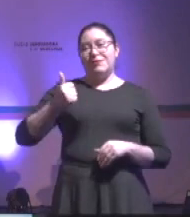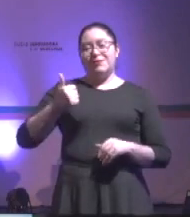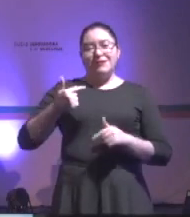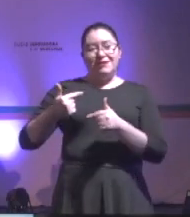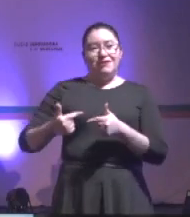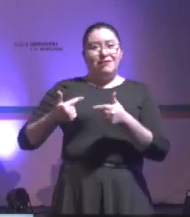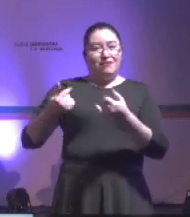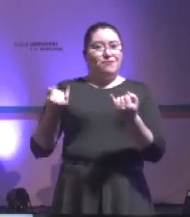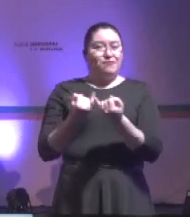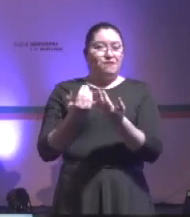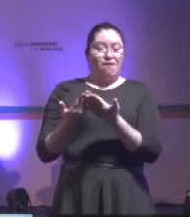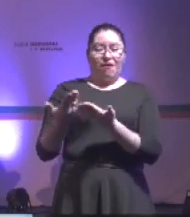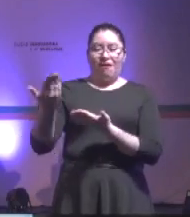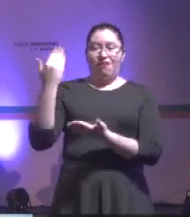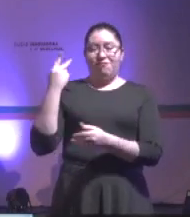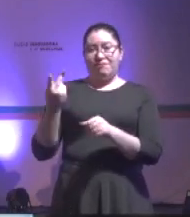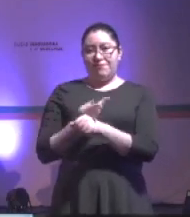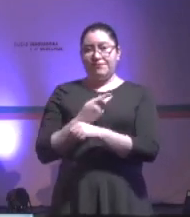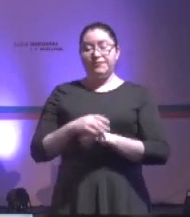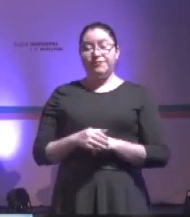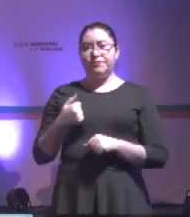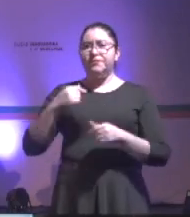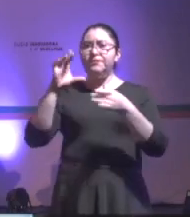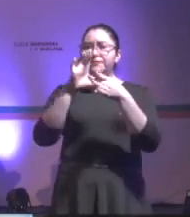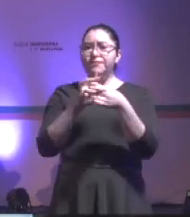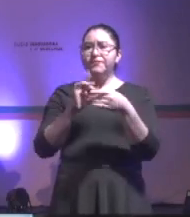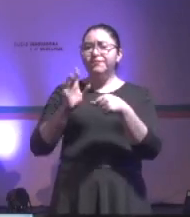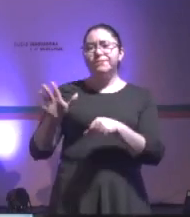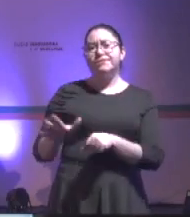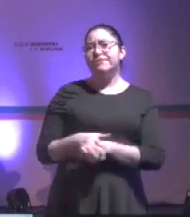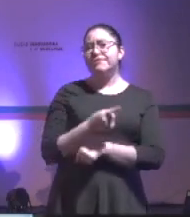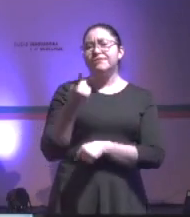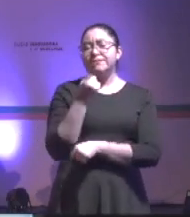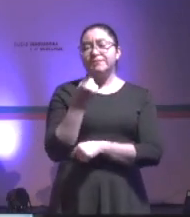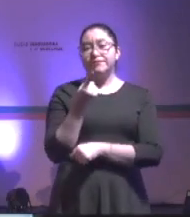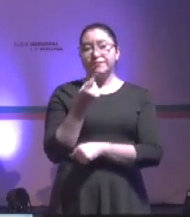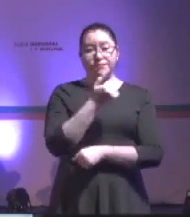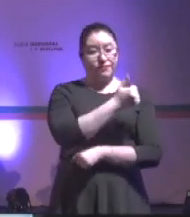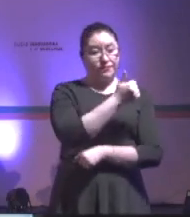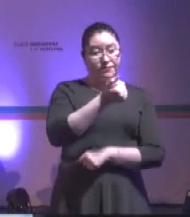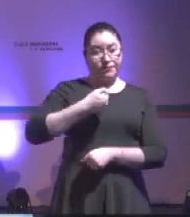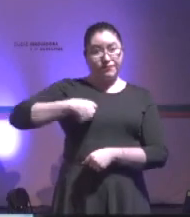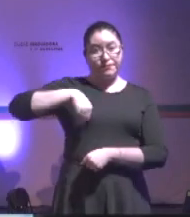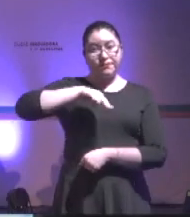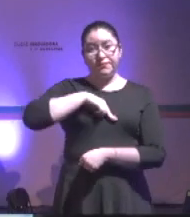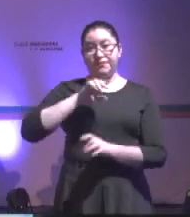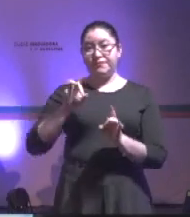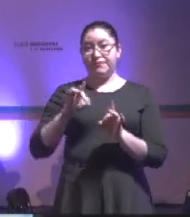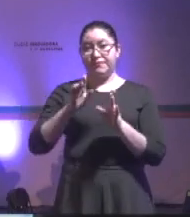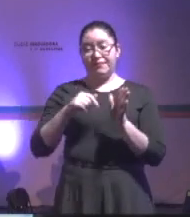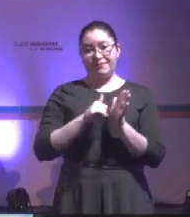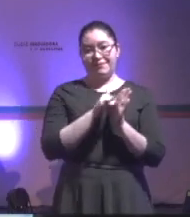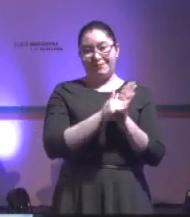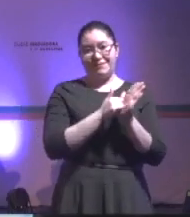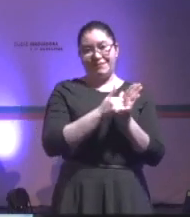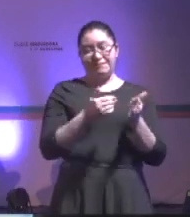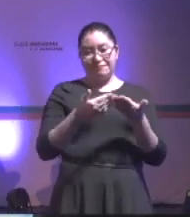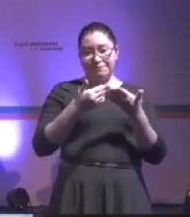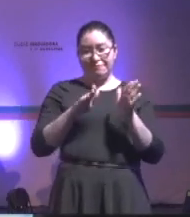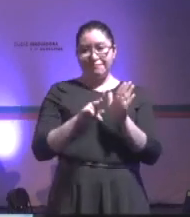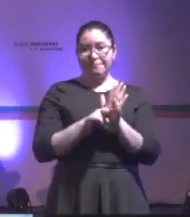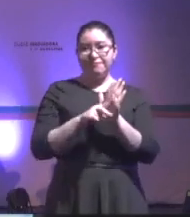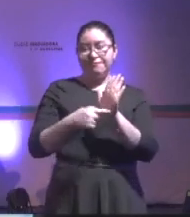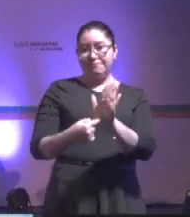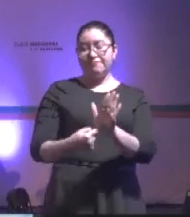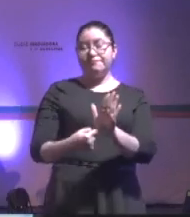que me antecedieron. Y esto lo menciono porque cada uno de nosotros tuvo razones distintas para ver sus propios canales y